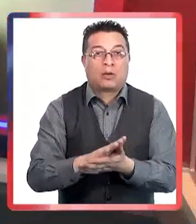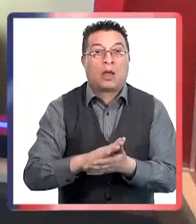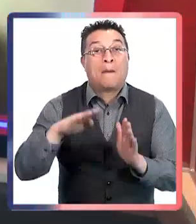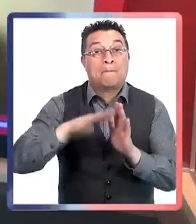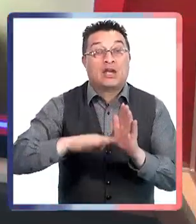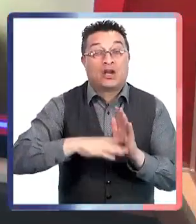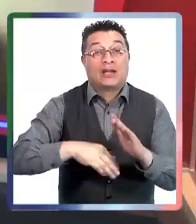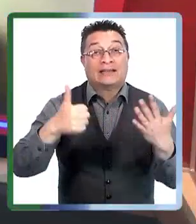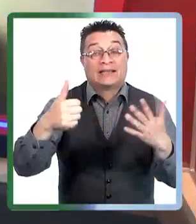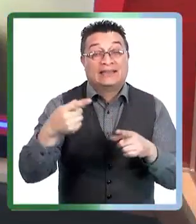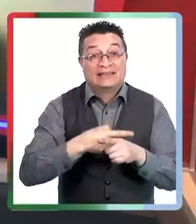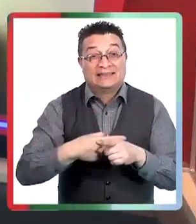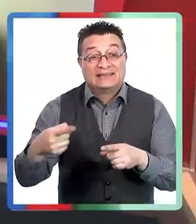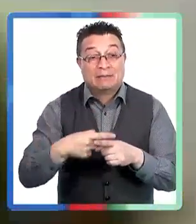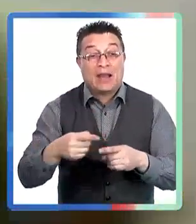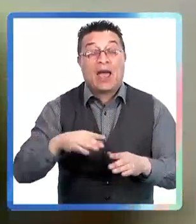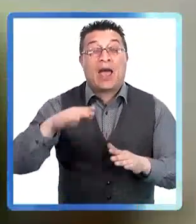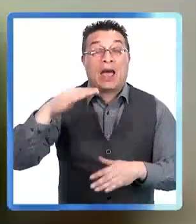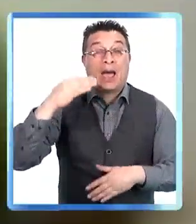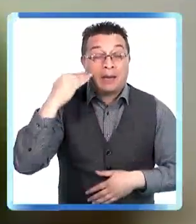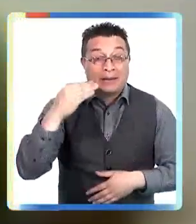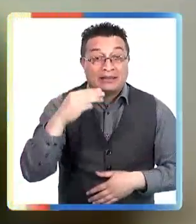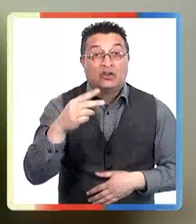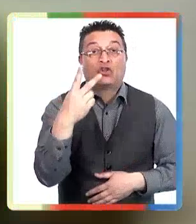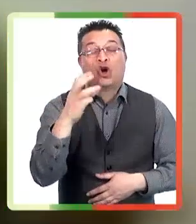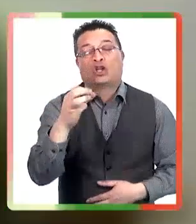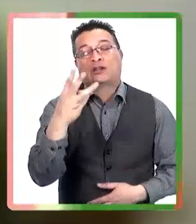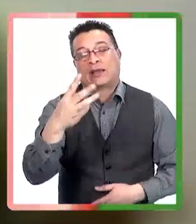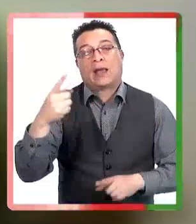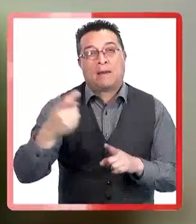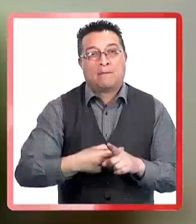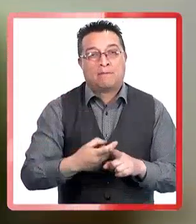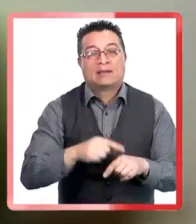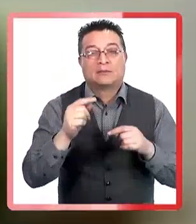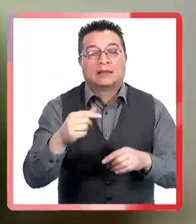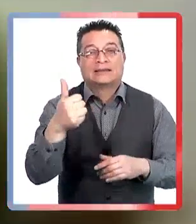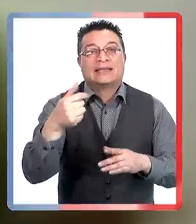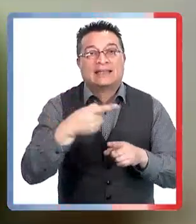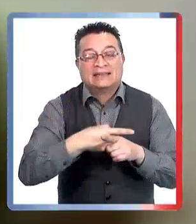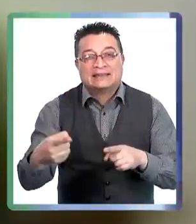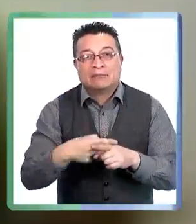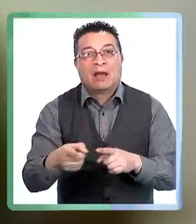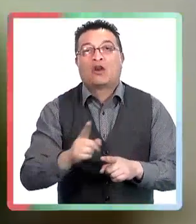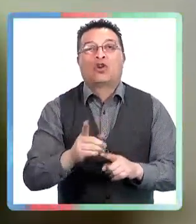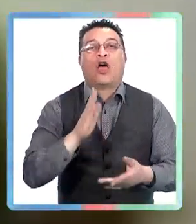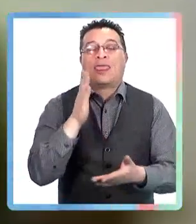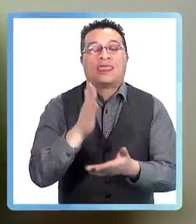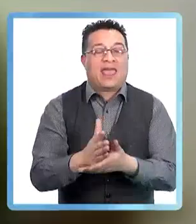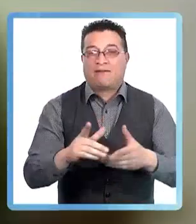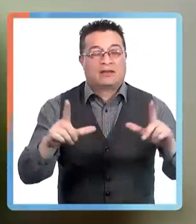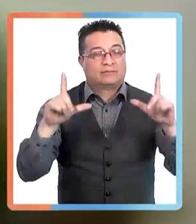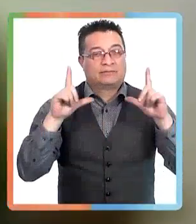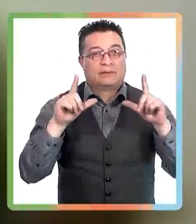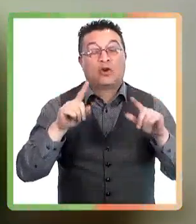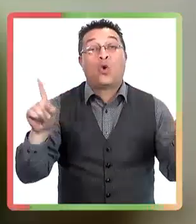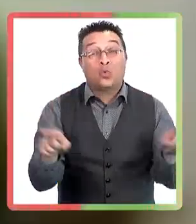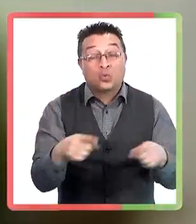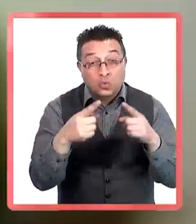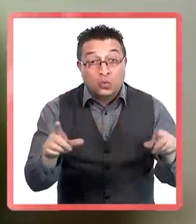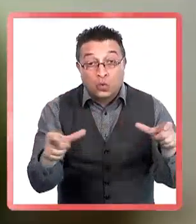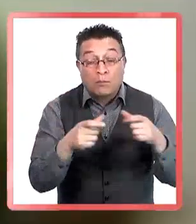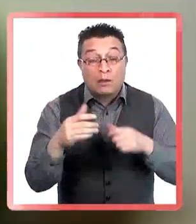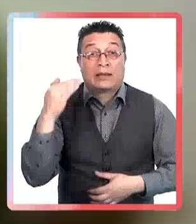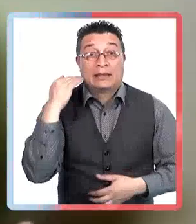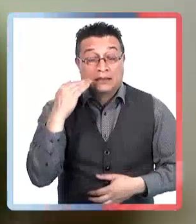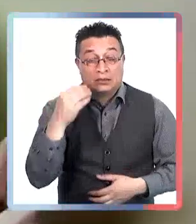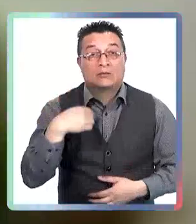los menores de seis semanas, ojalá los menores de dos y tres meses, pero sobre todo los menores de seis semanas, no se deben exponer. Y los cumpleaños